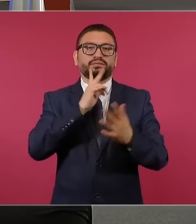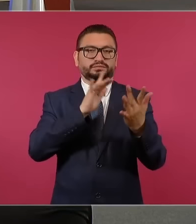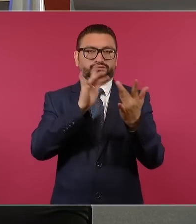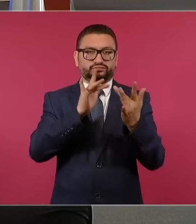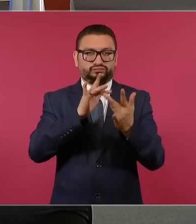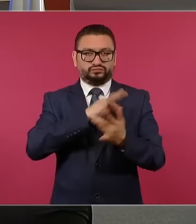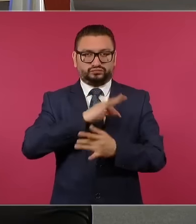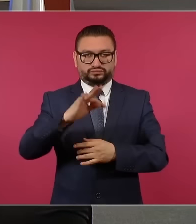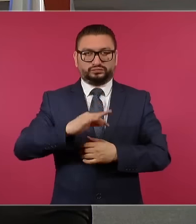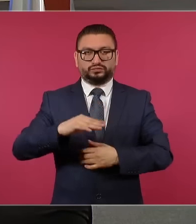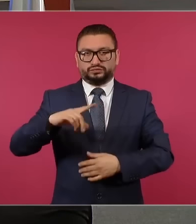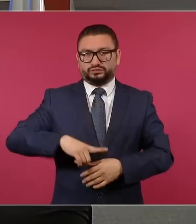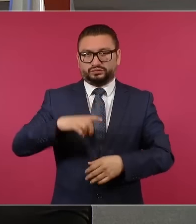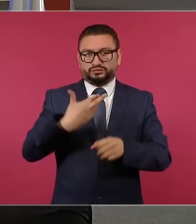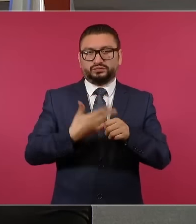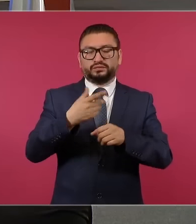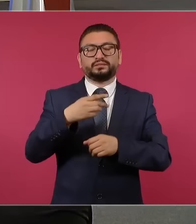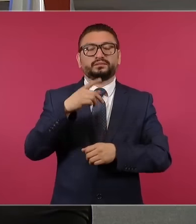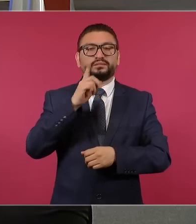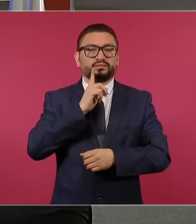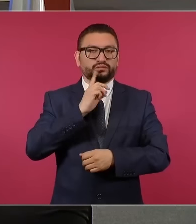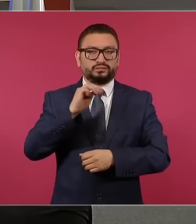con Mara.